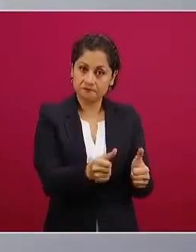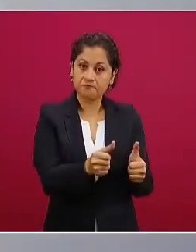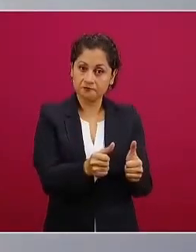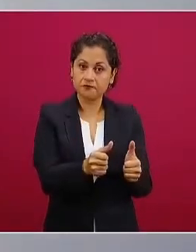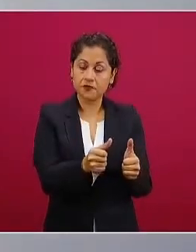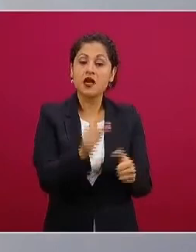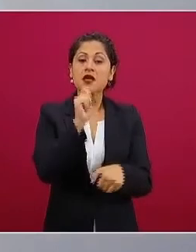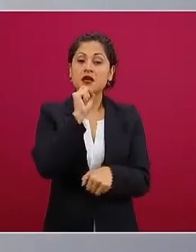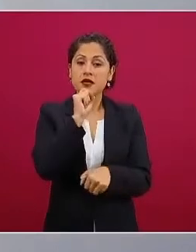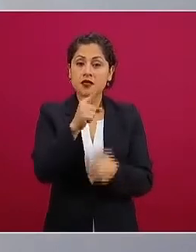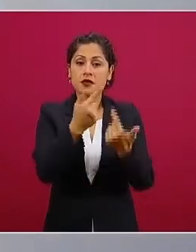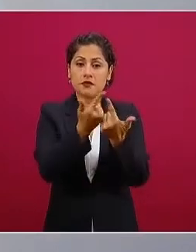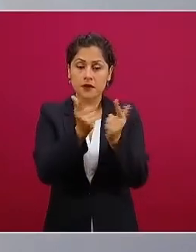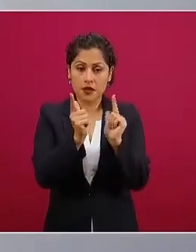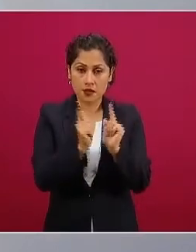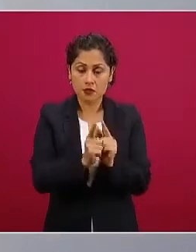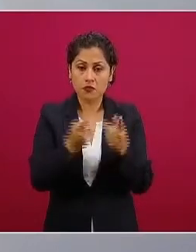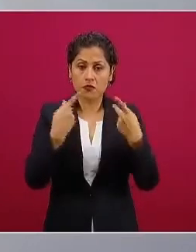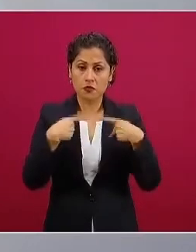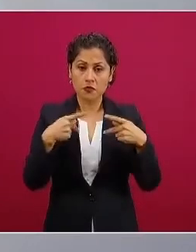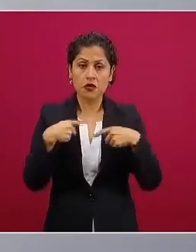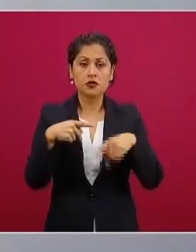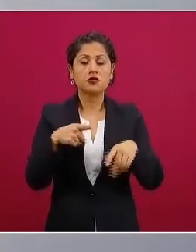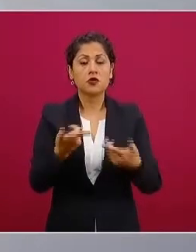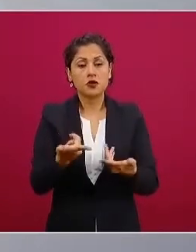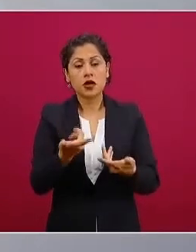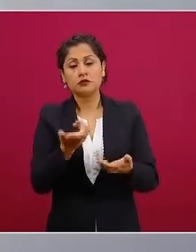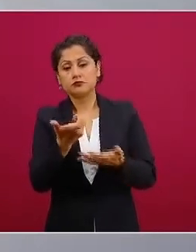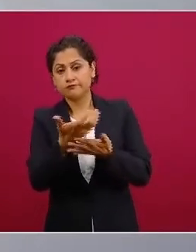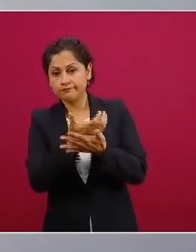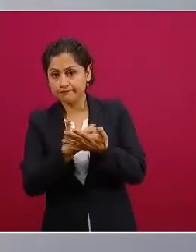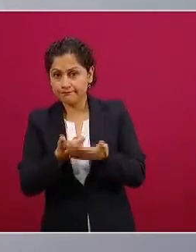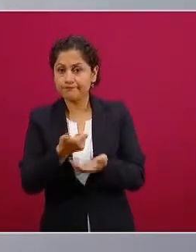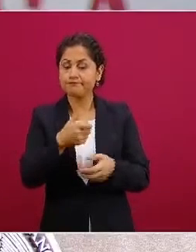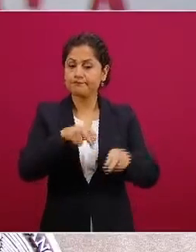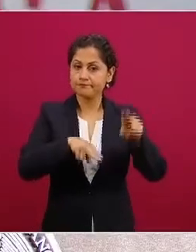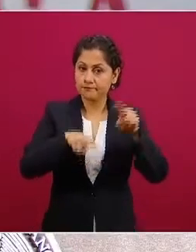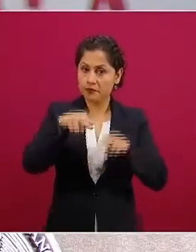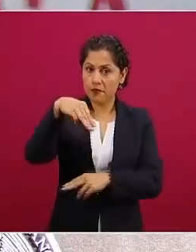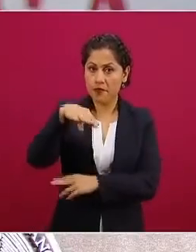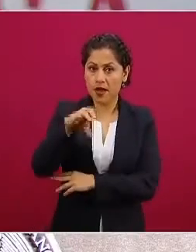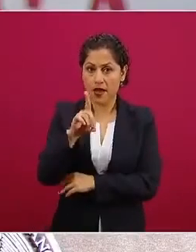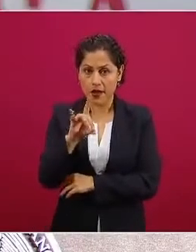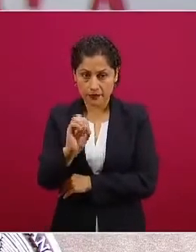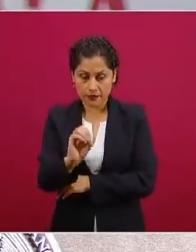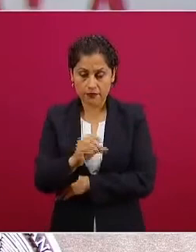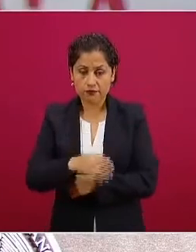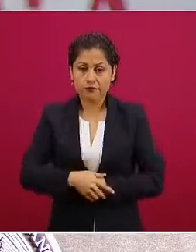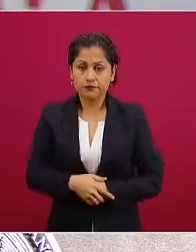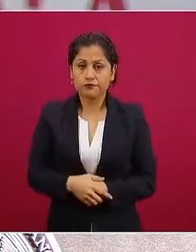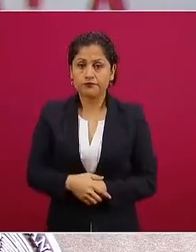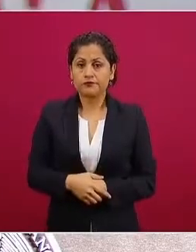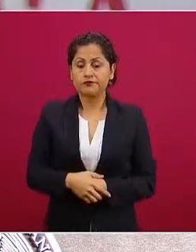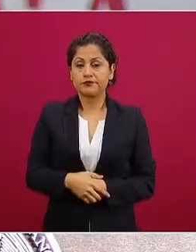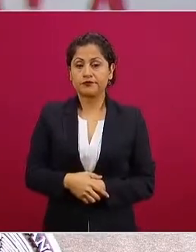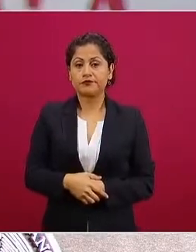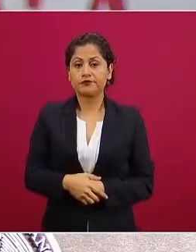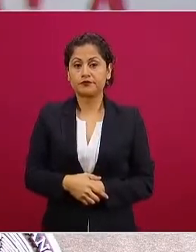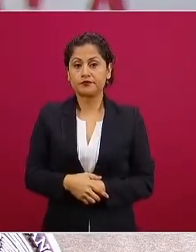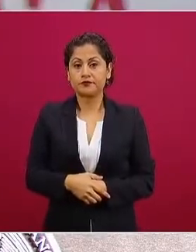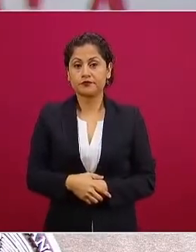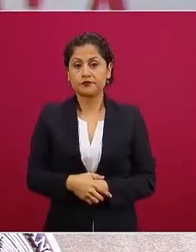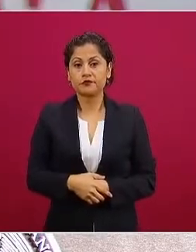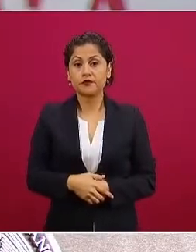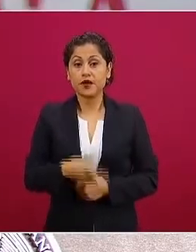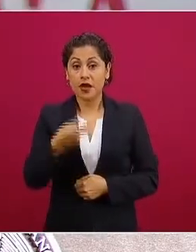clases medias. Todo ello sin aumentar el precio